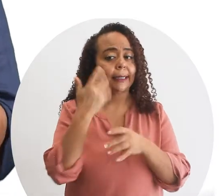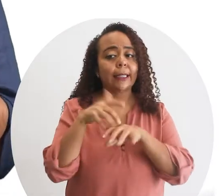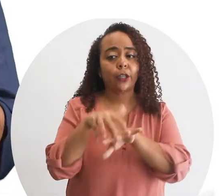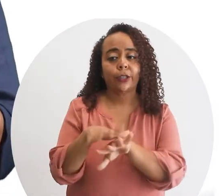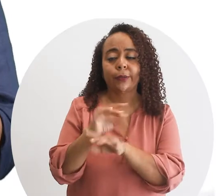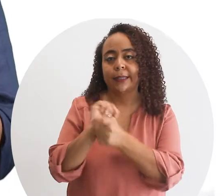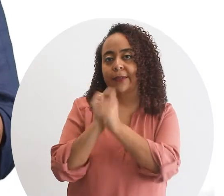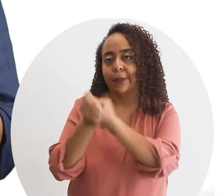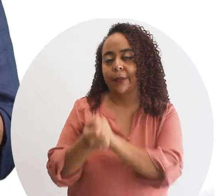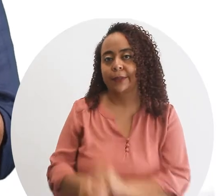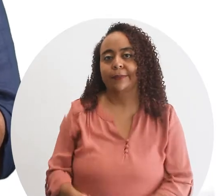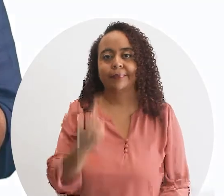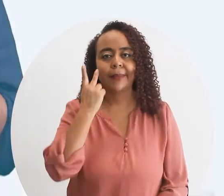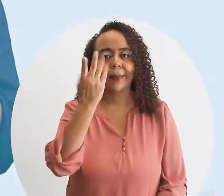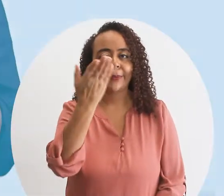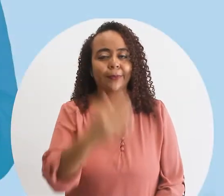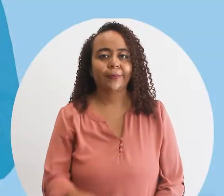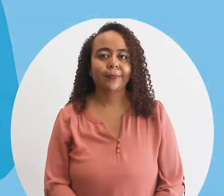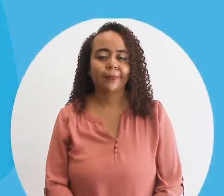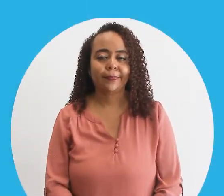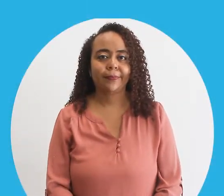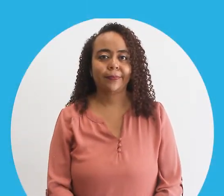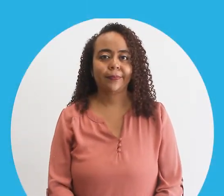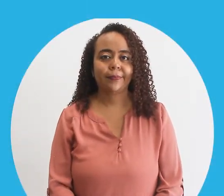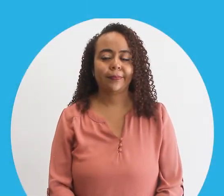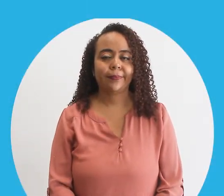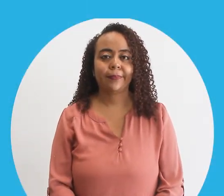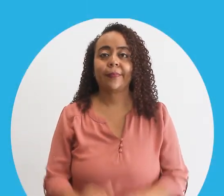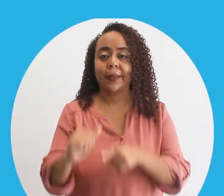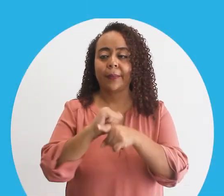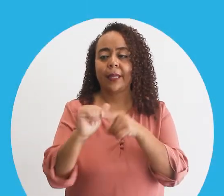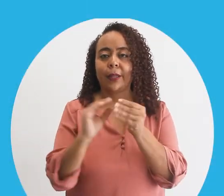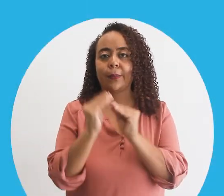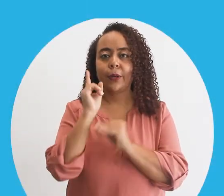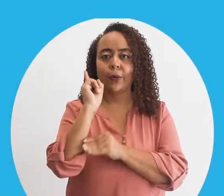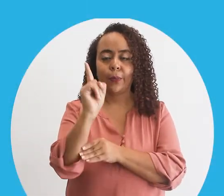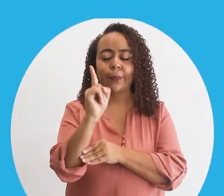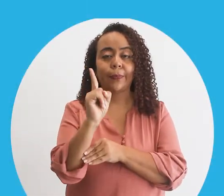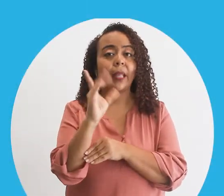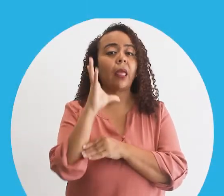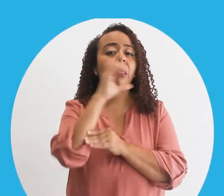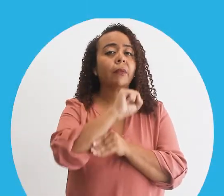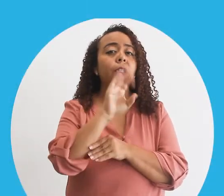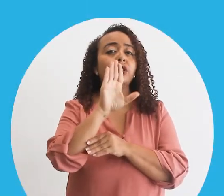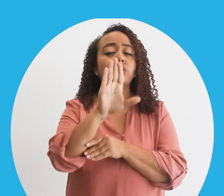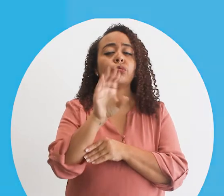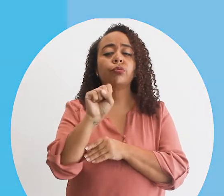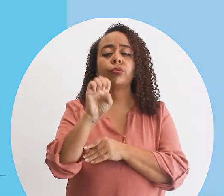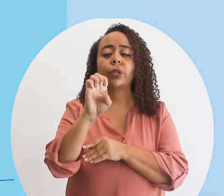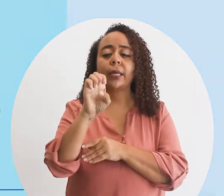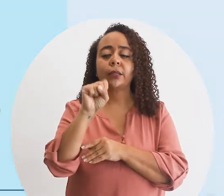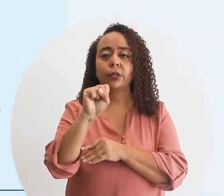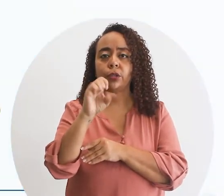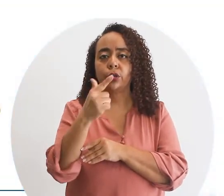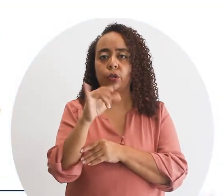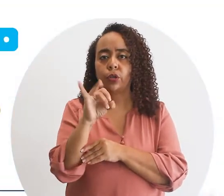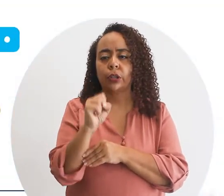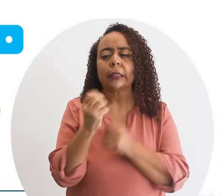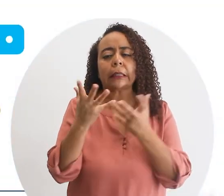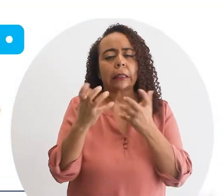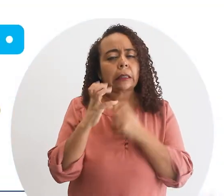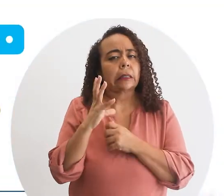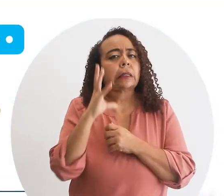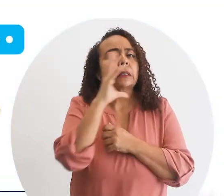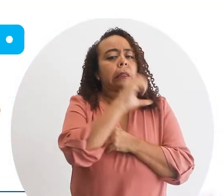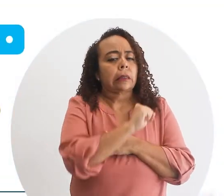inclusivos y transformadores veámosla práctica número 1 identifica sus sesgos la liderazgo sostenible busca